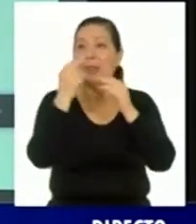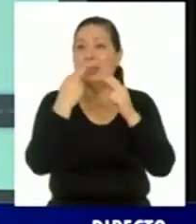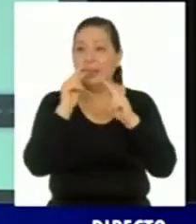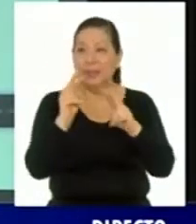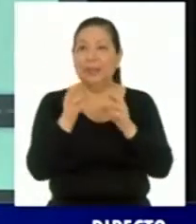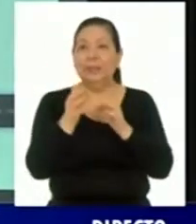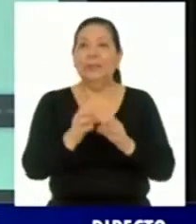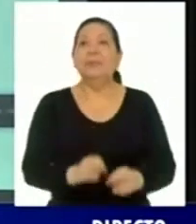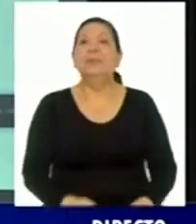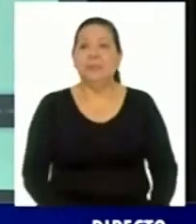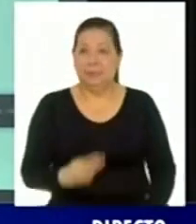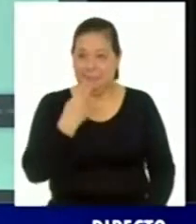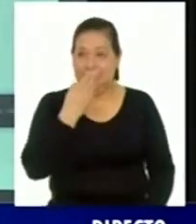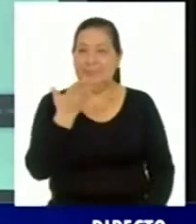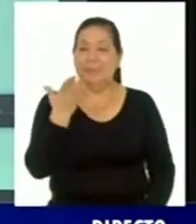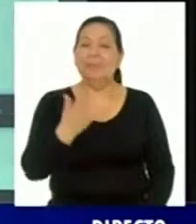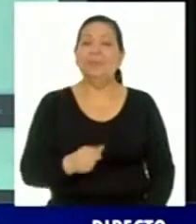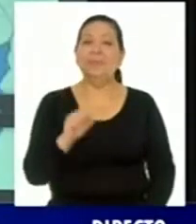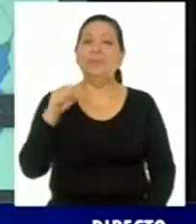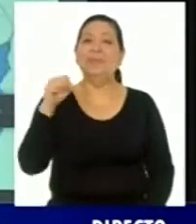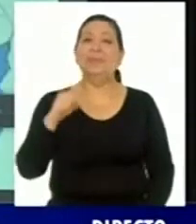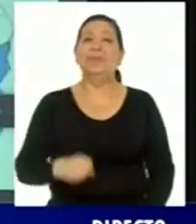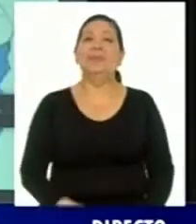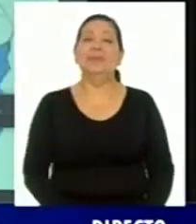tengo... ¿Lo tienen ahí? Sí. Acá está.